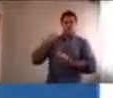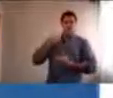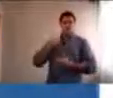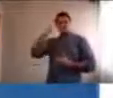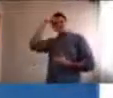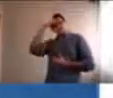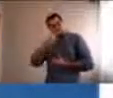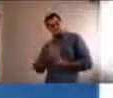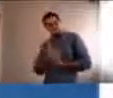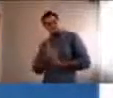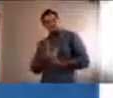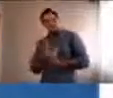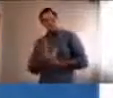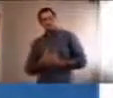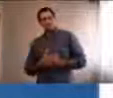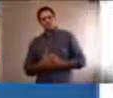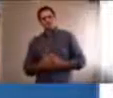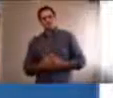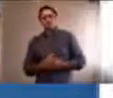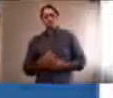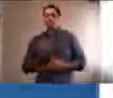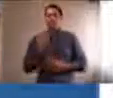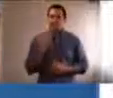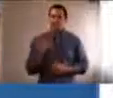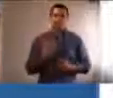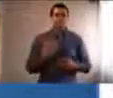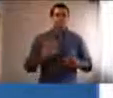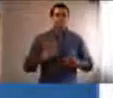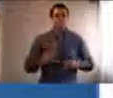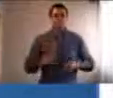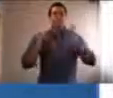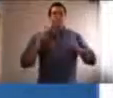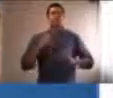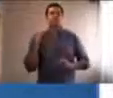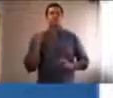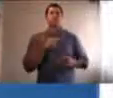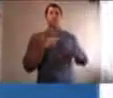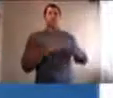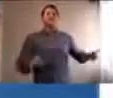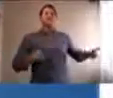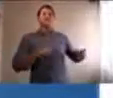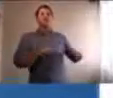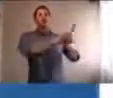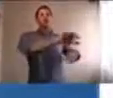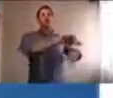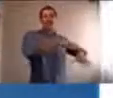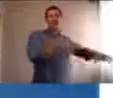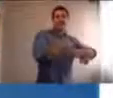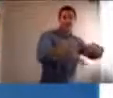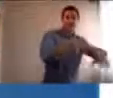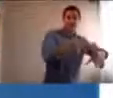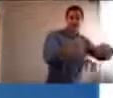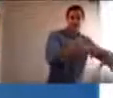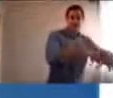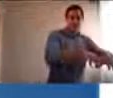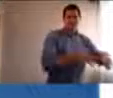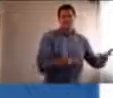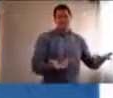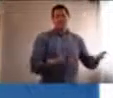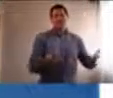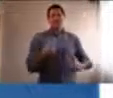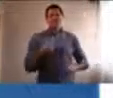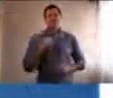alguna manera nos va a diferenciar de otros animales del reino. Creo que el hombre